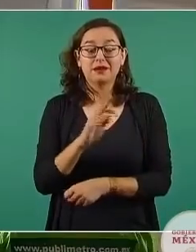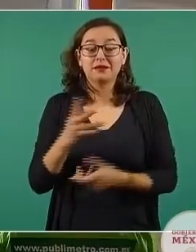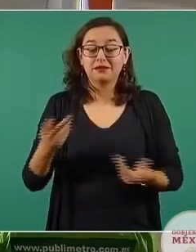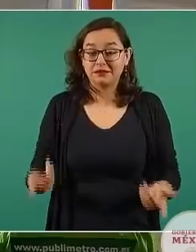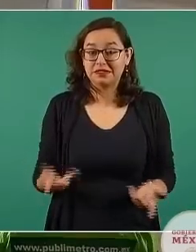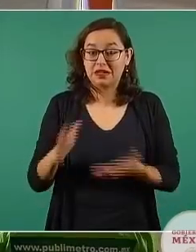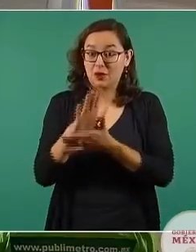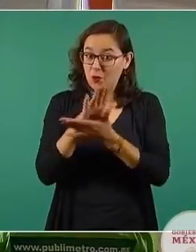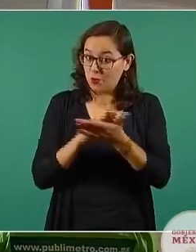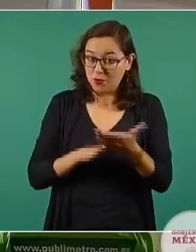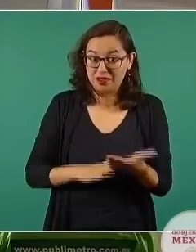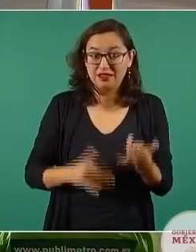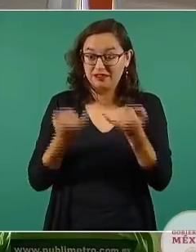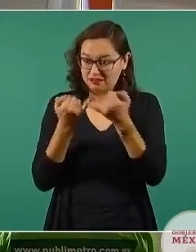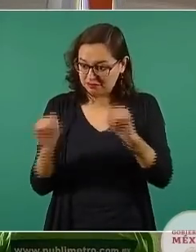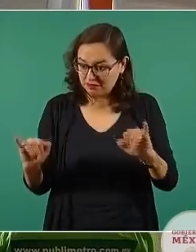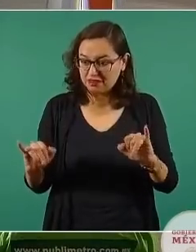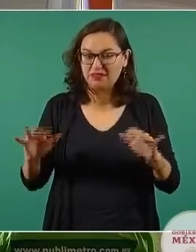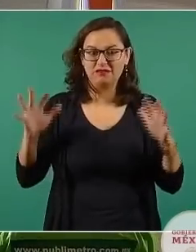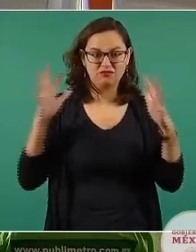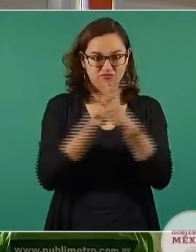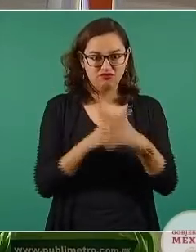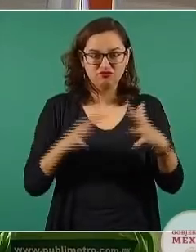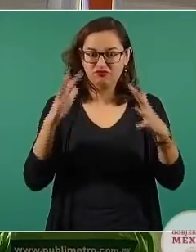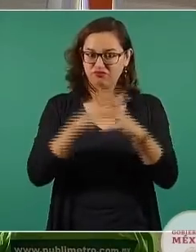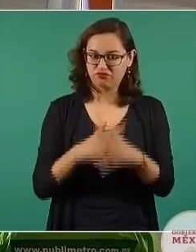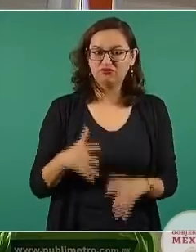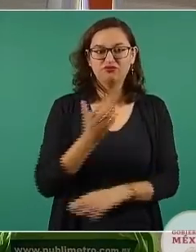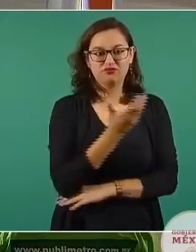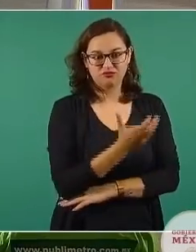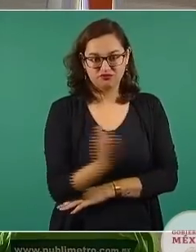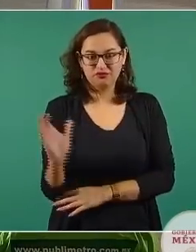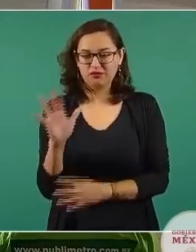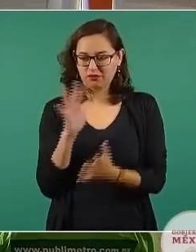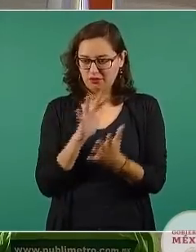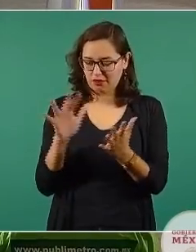popular de abajo hacia arriba, de guerra campesina y popular,